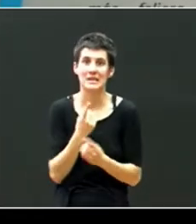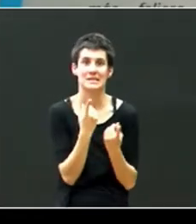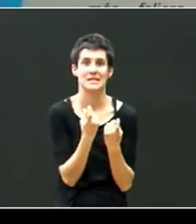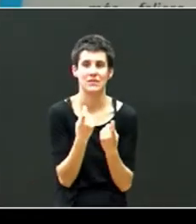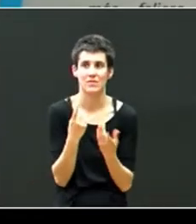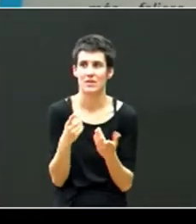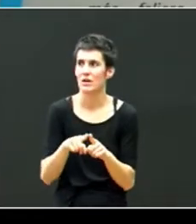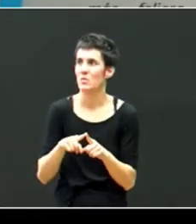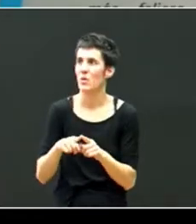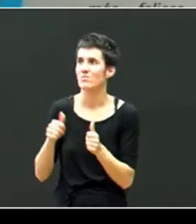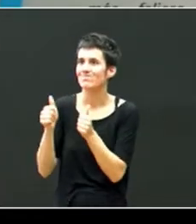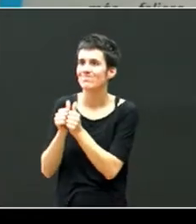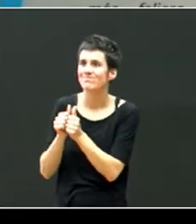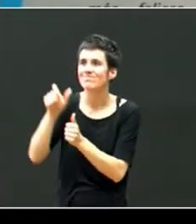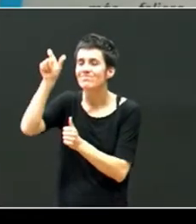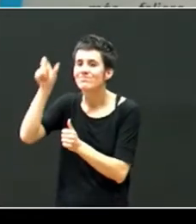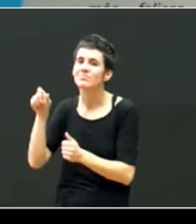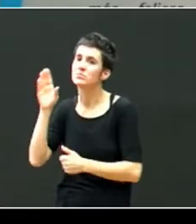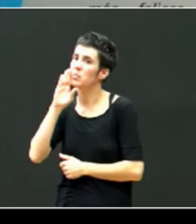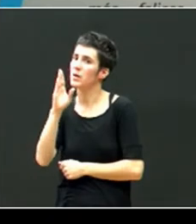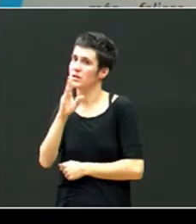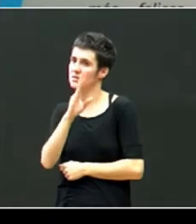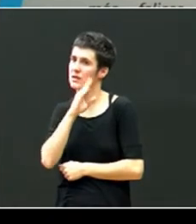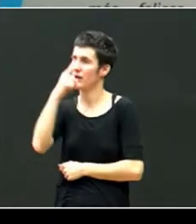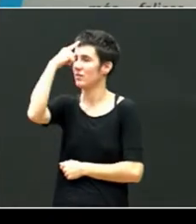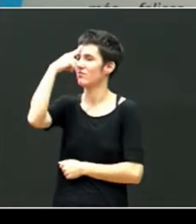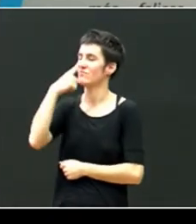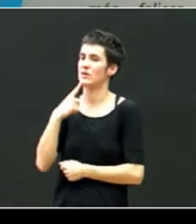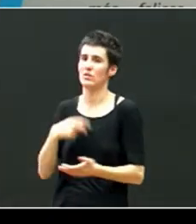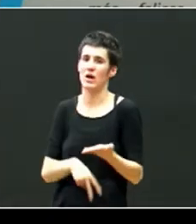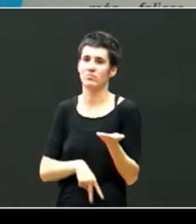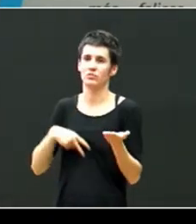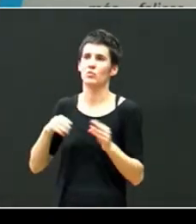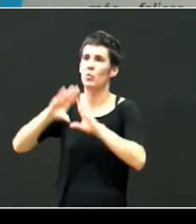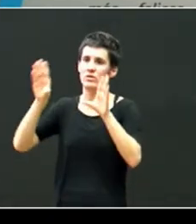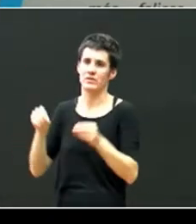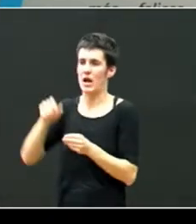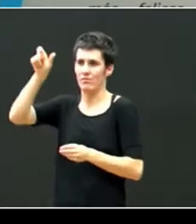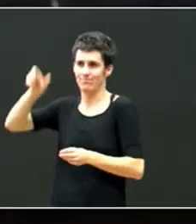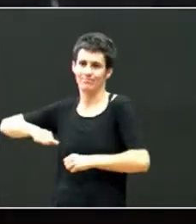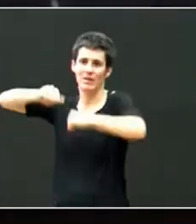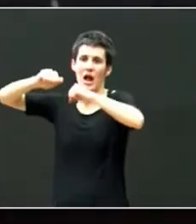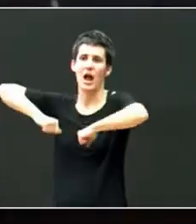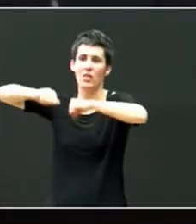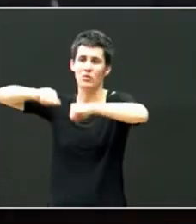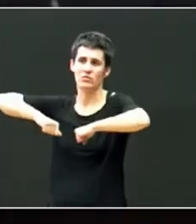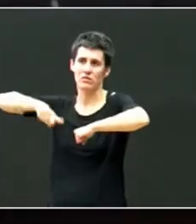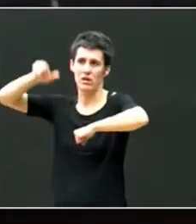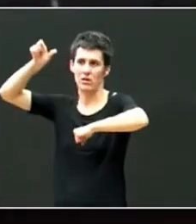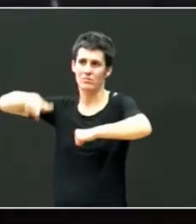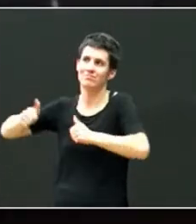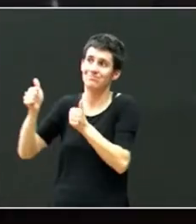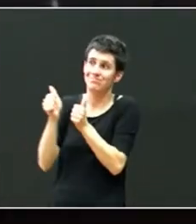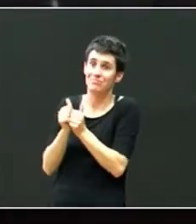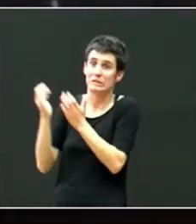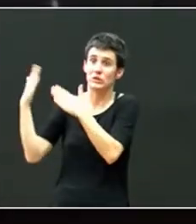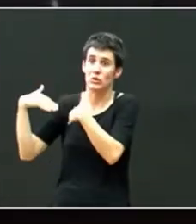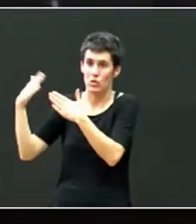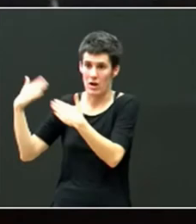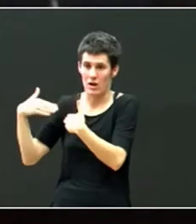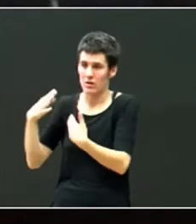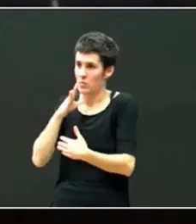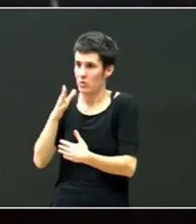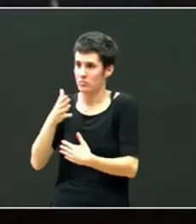el apego a una figura materna universal que no sea mujer figura adulta porque para poder explorar el entorno y aprender